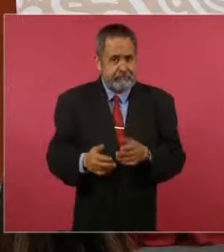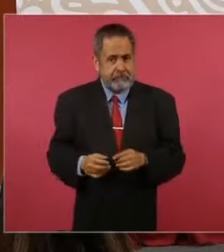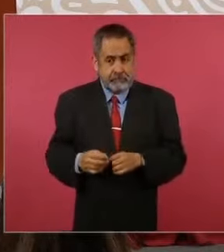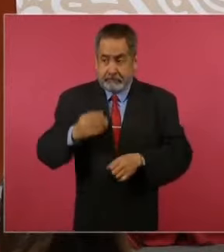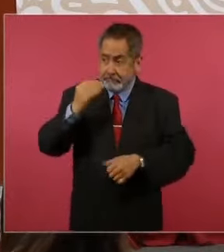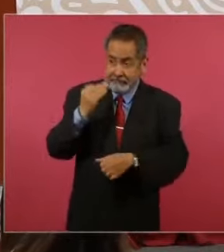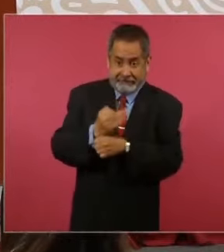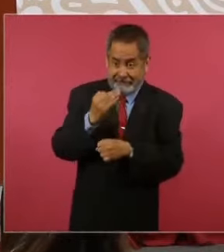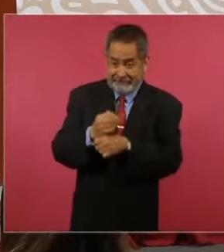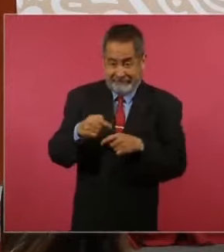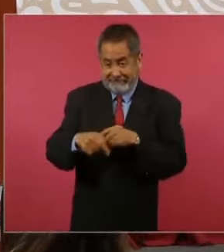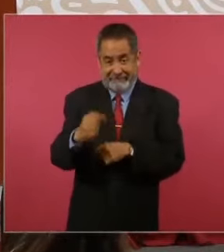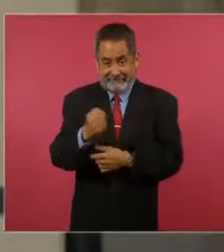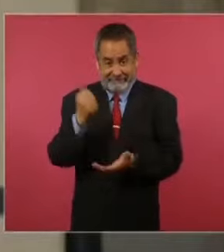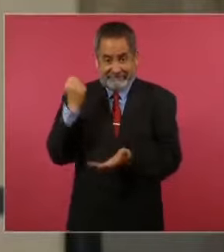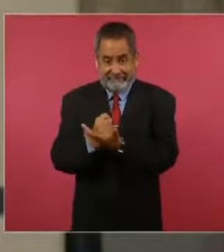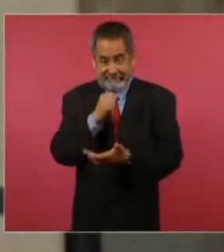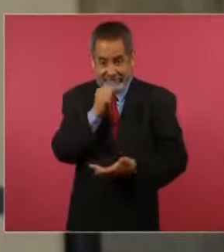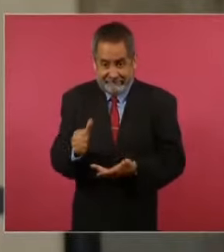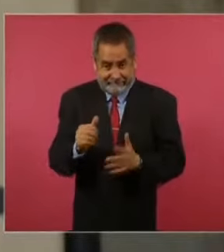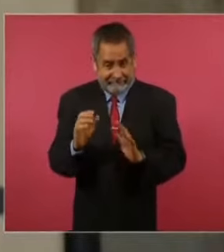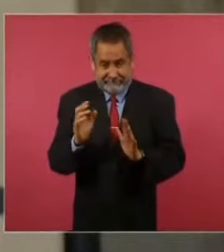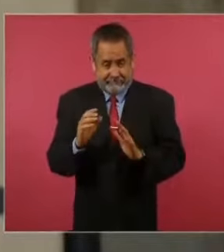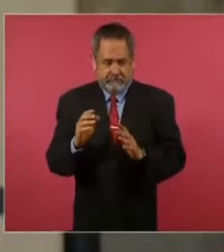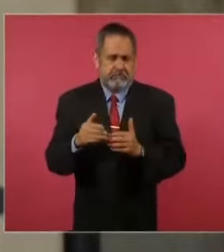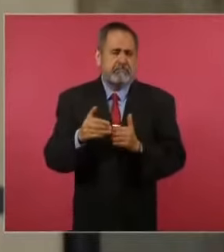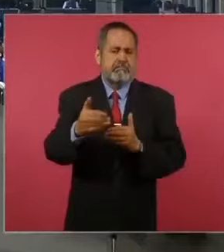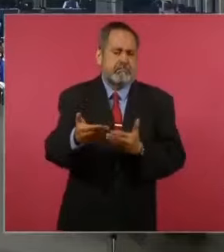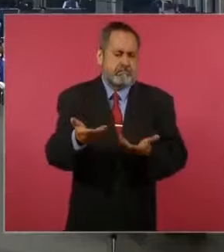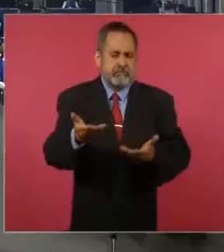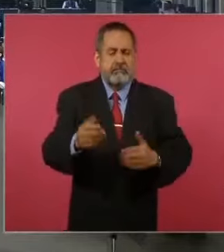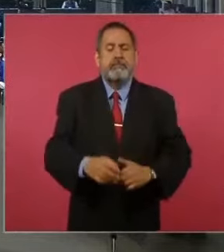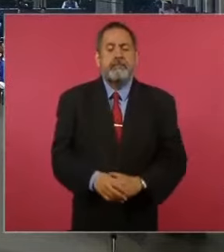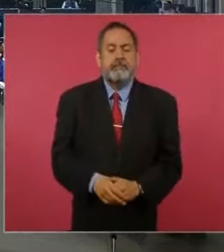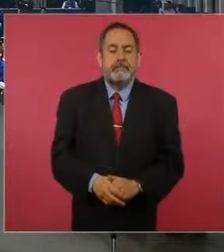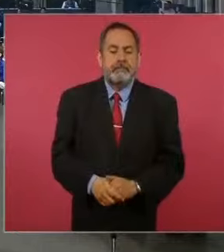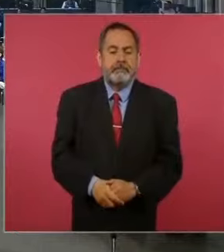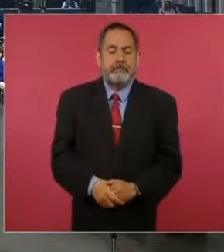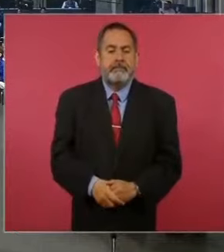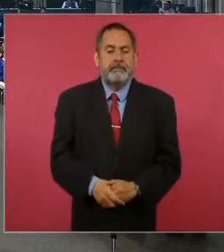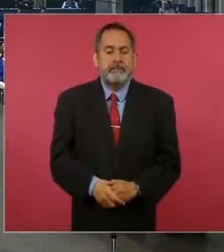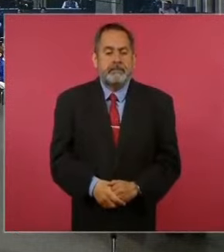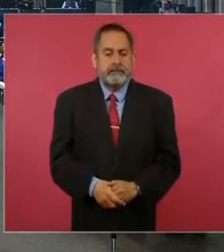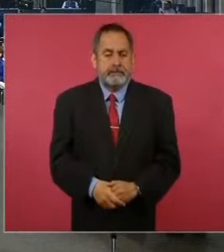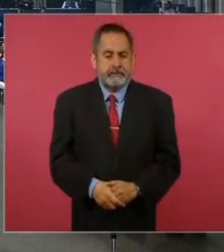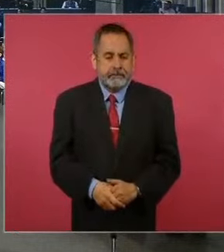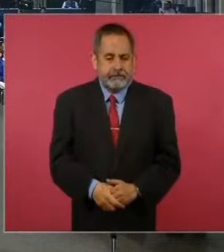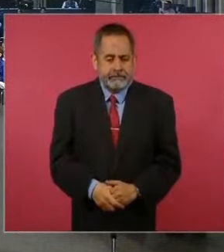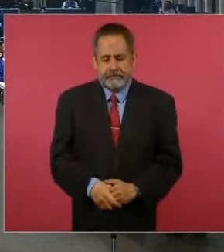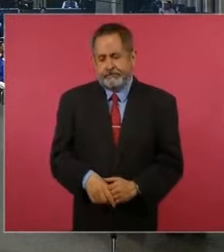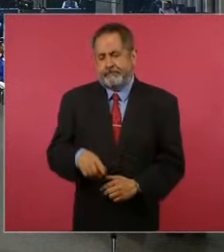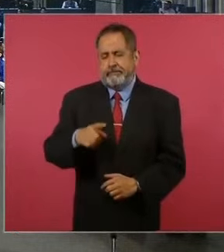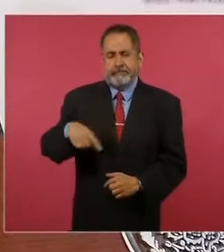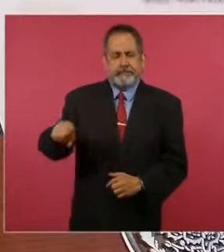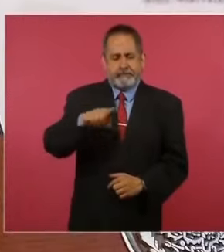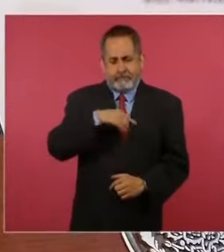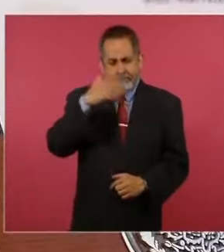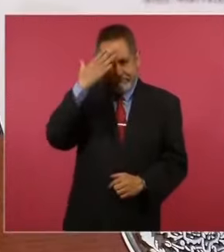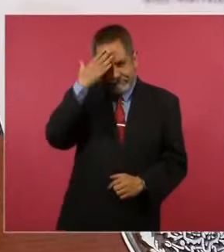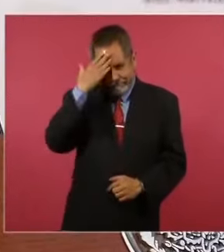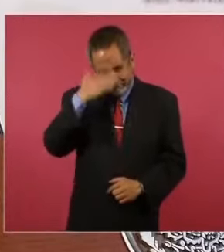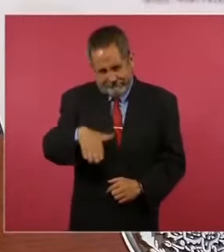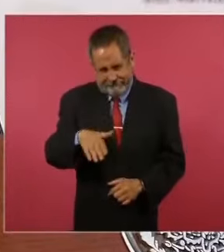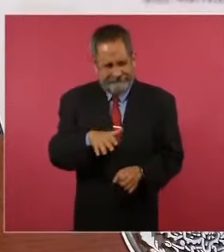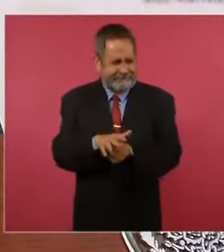de que se tenga que aprobar en septiembre? Mire, ya se sabe lo